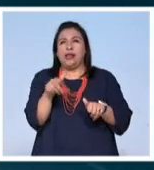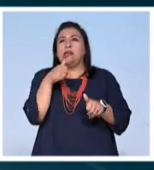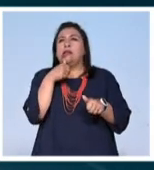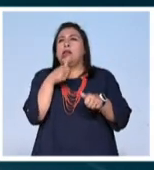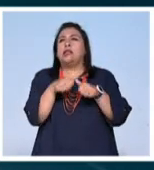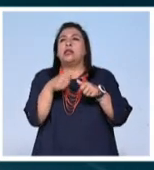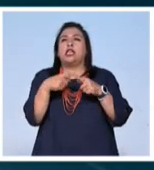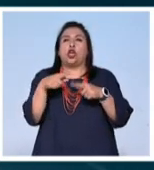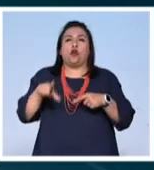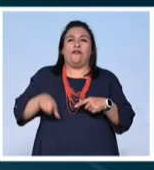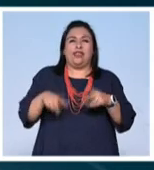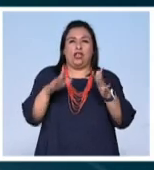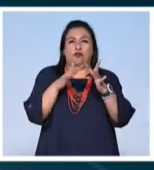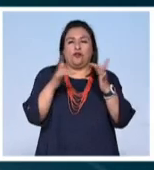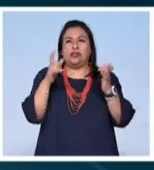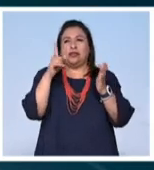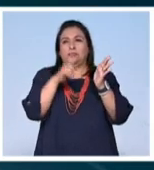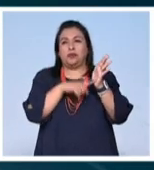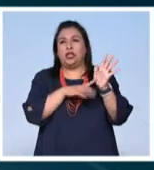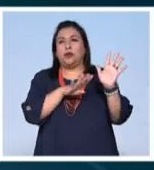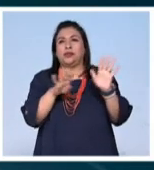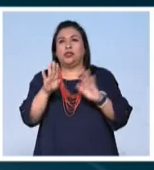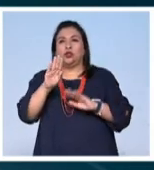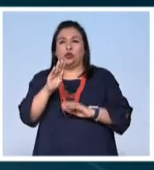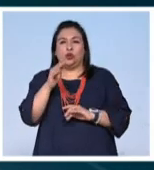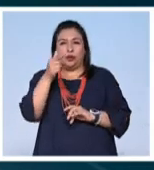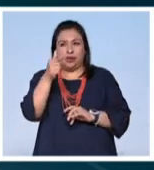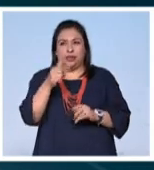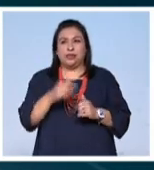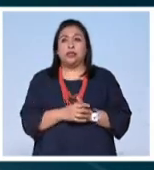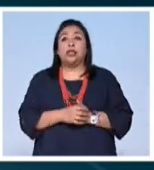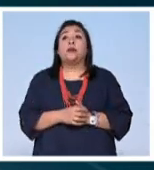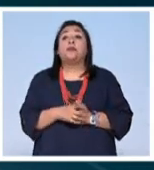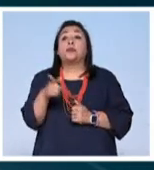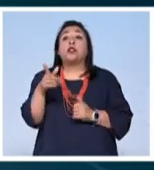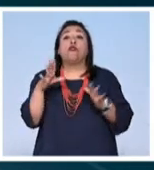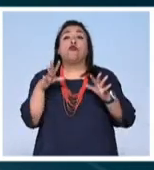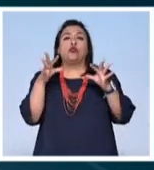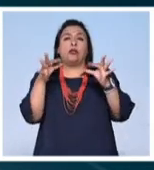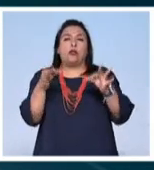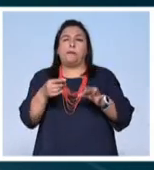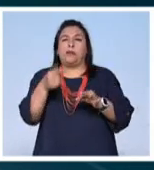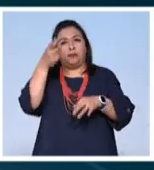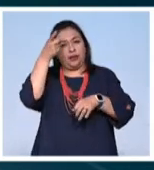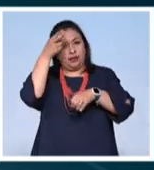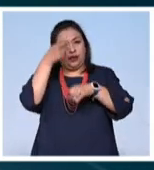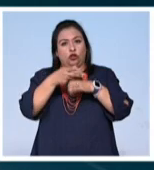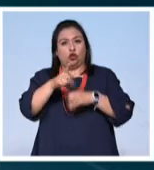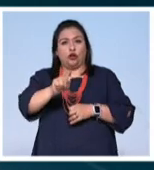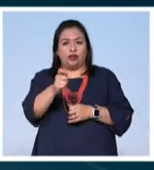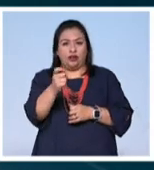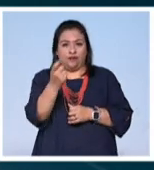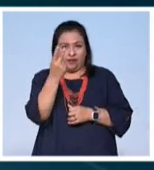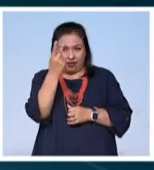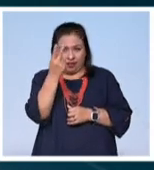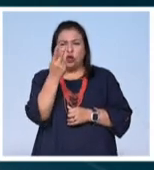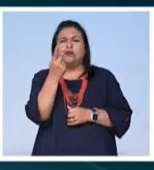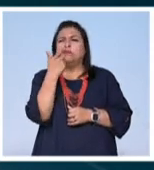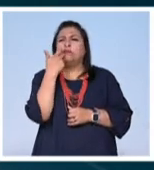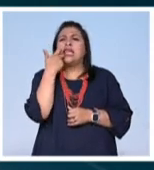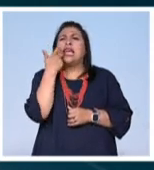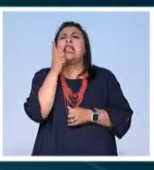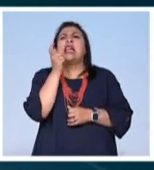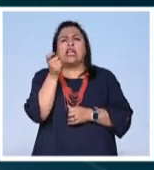las letras por el gobierno francés en 1997 fue fundador y primer director de Canal 22 con la